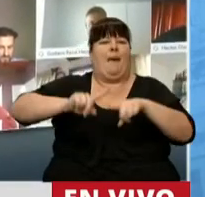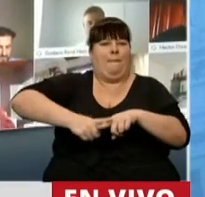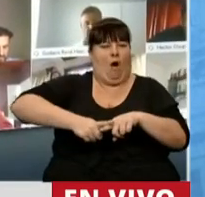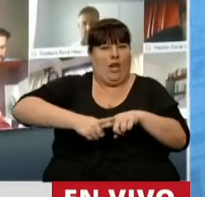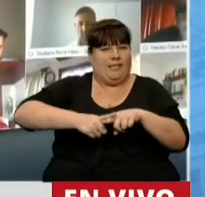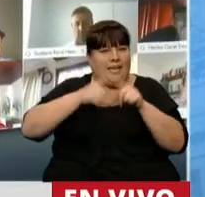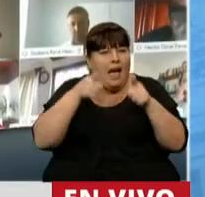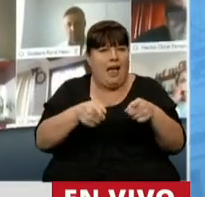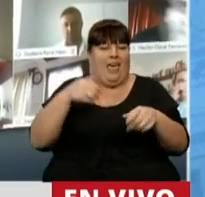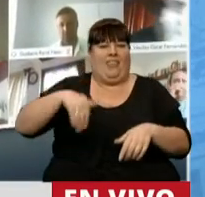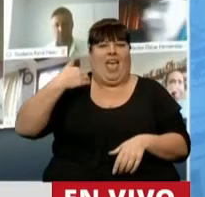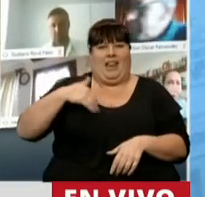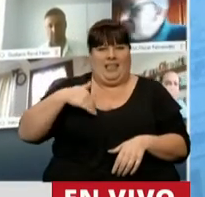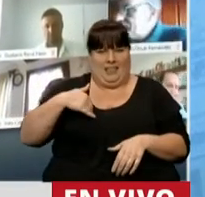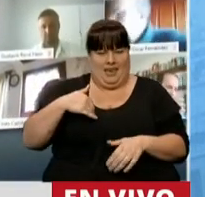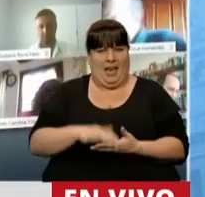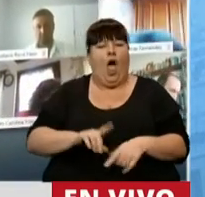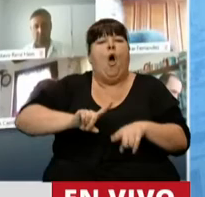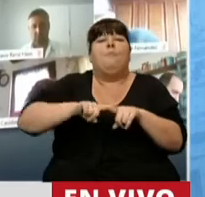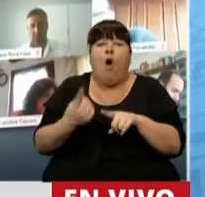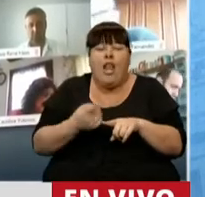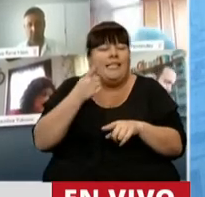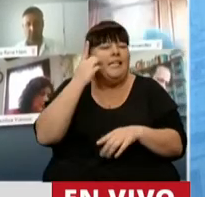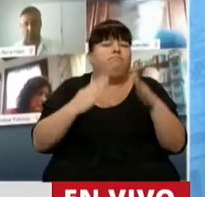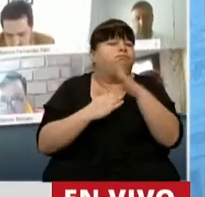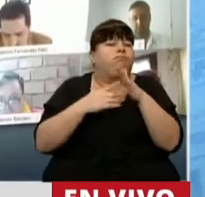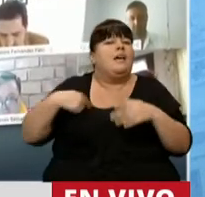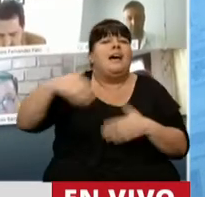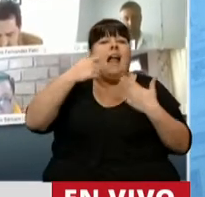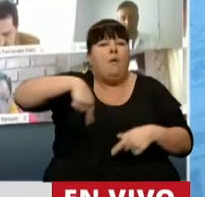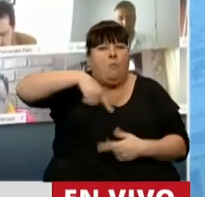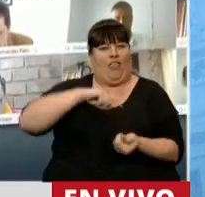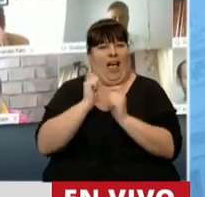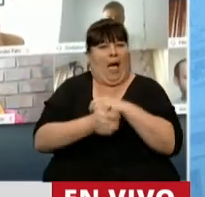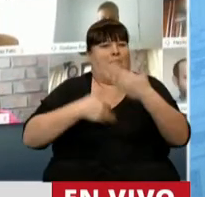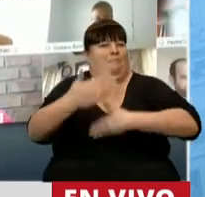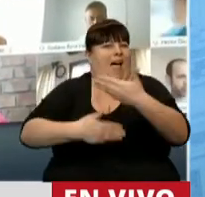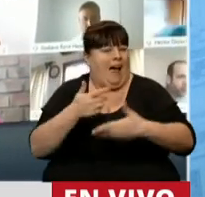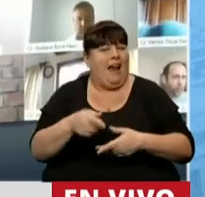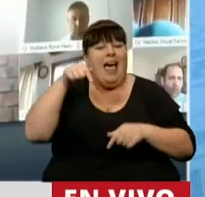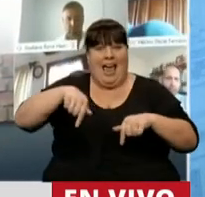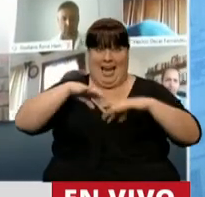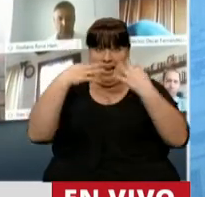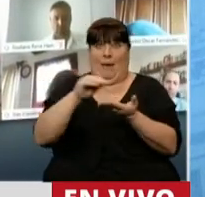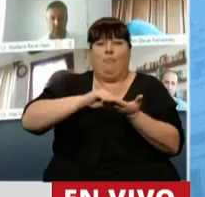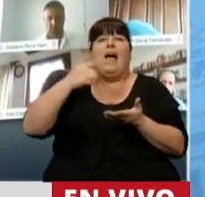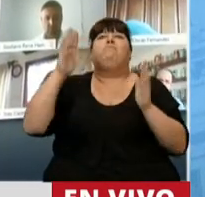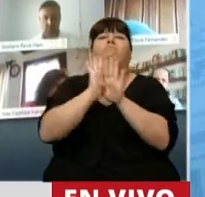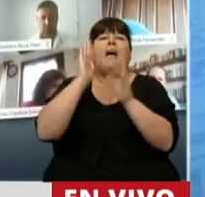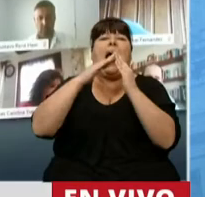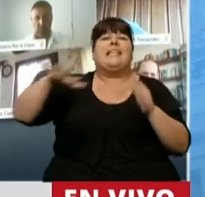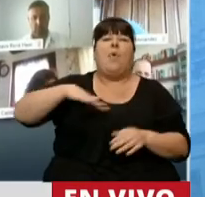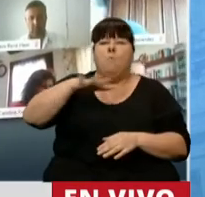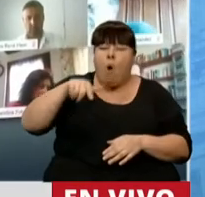en el centro de la escena argentina, la política que es la herramienta que nos permite la transformación y que esta casa, que es la casa del pueblo,